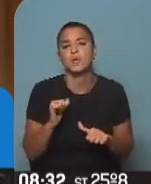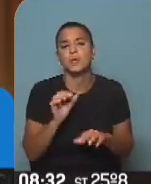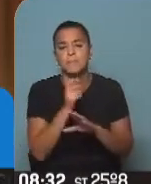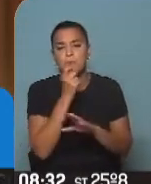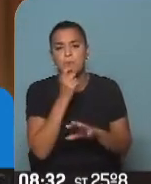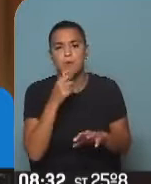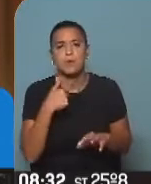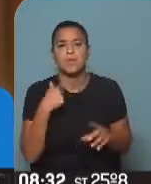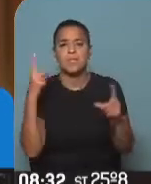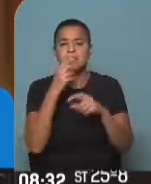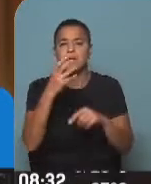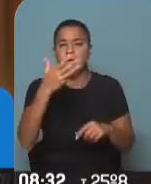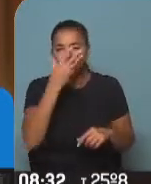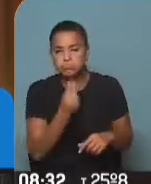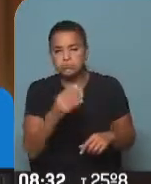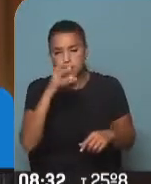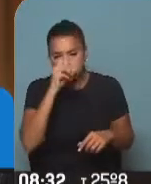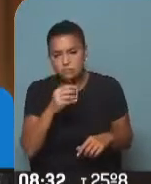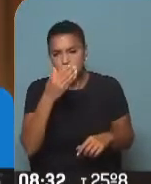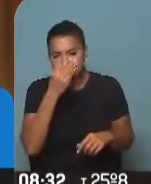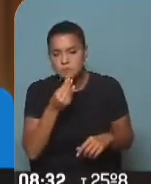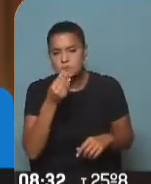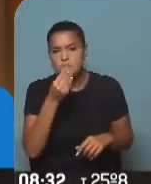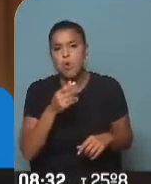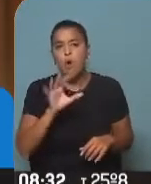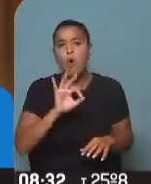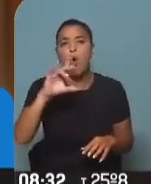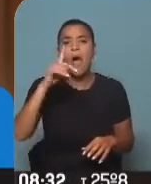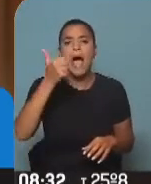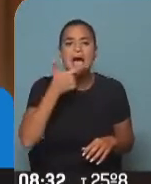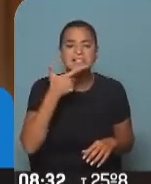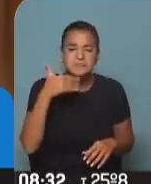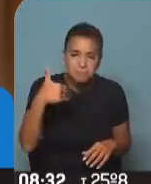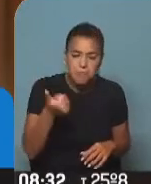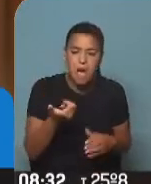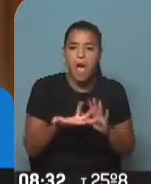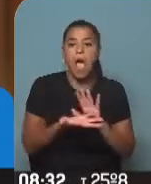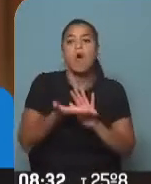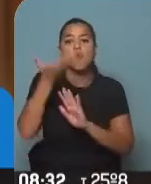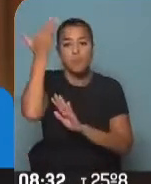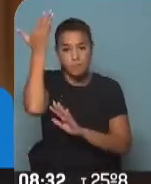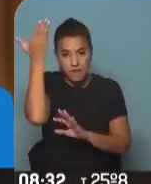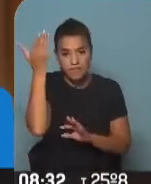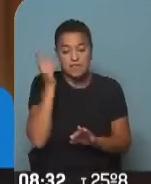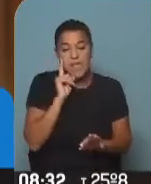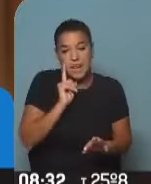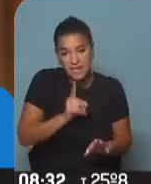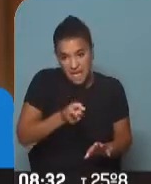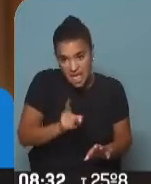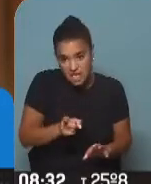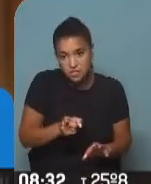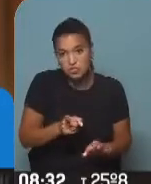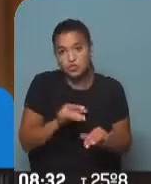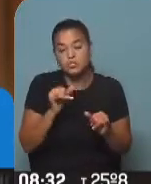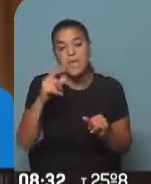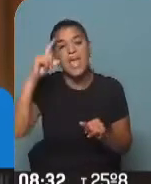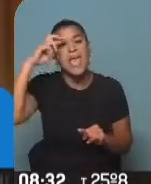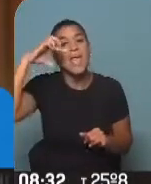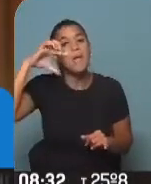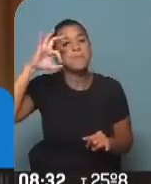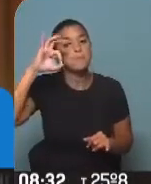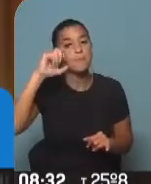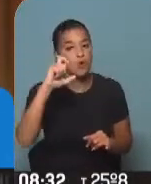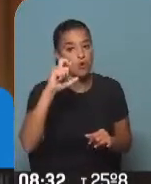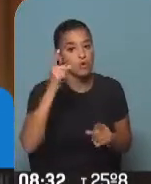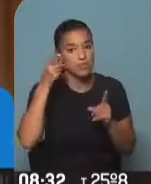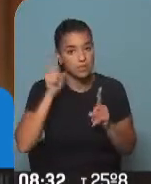tiene crisis de estornudo o es asmático, sí aumenta el riesgo de reaudización en los EPOC también y la